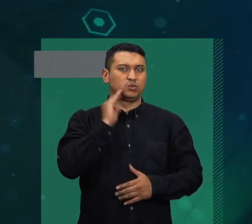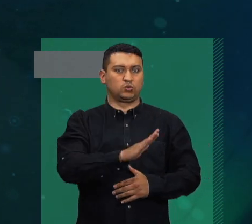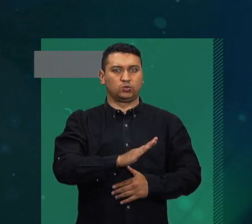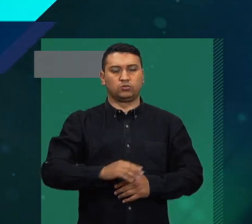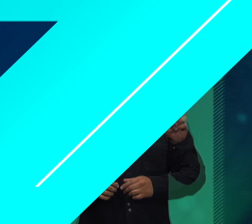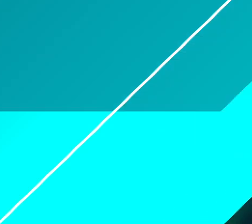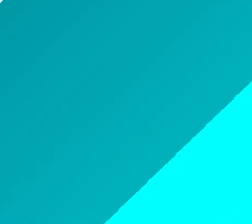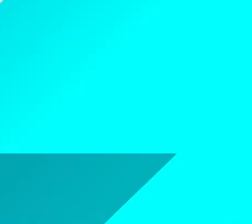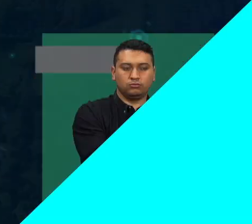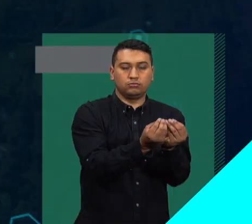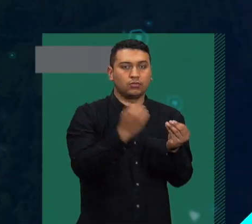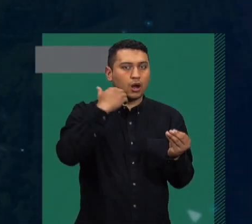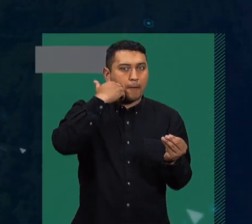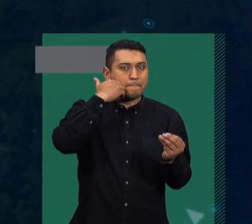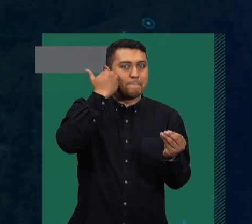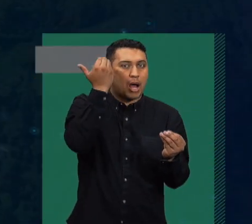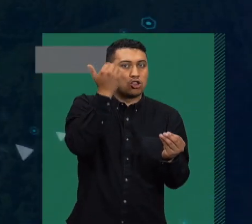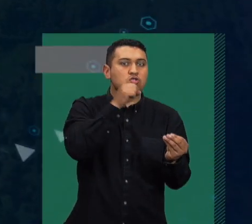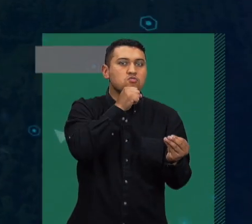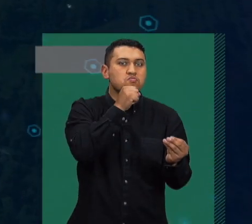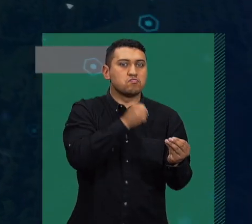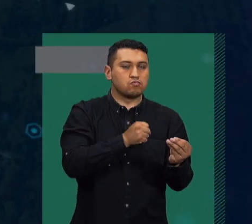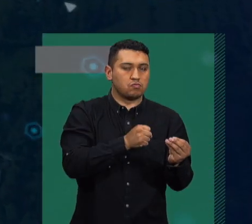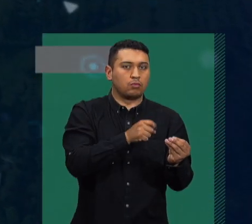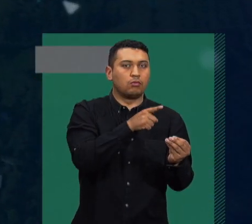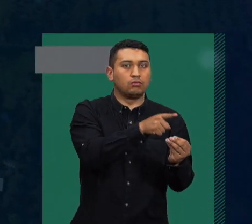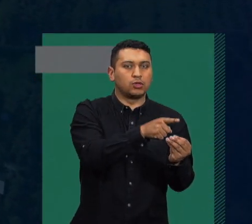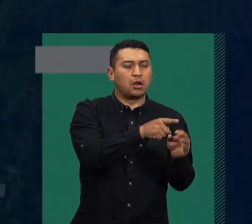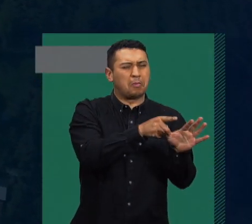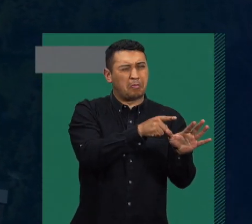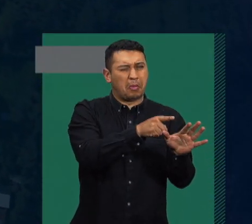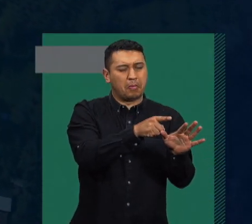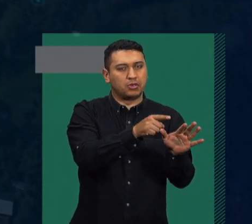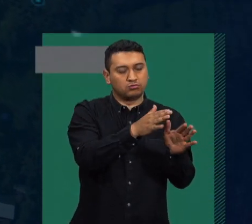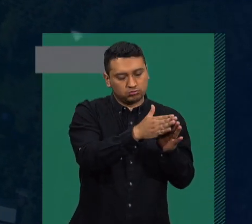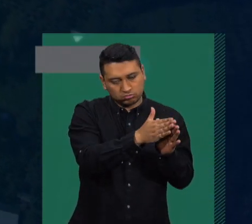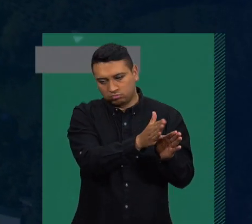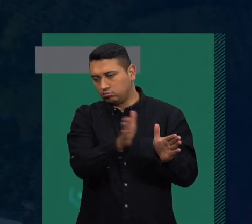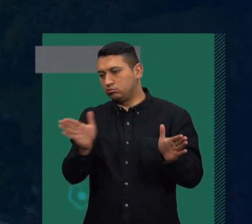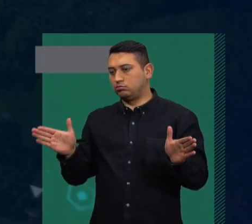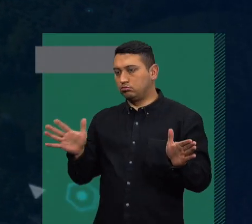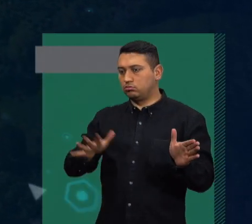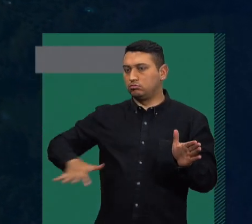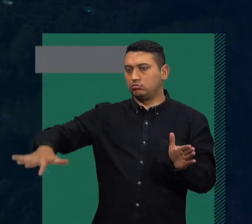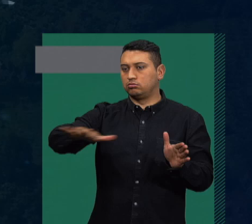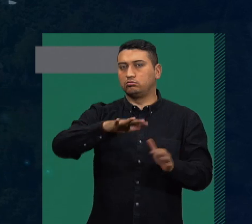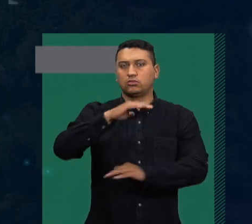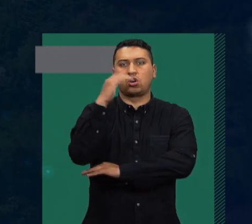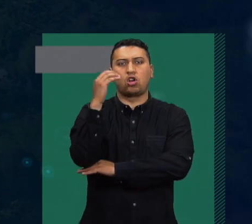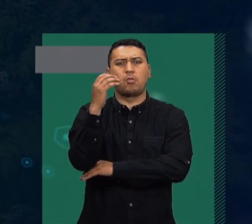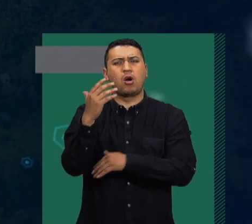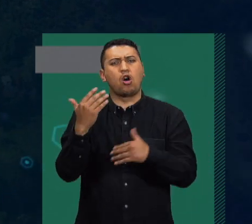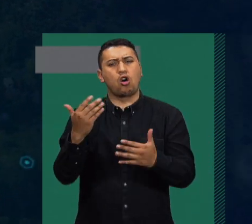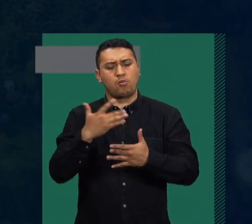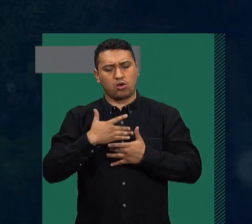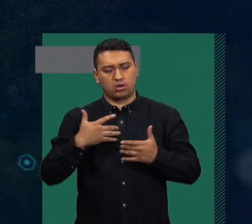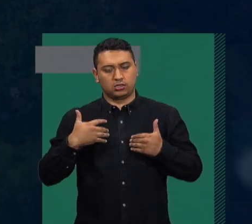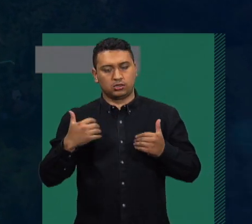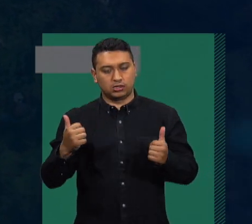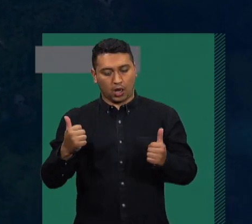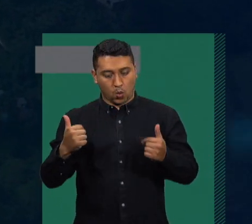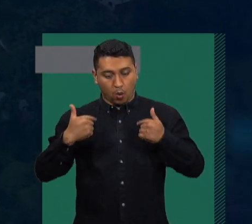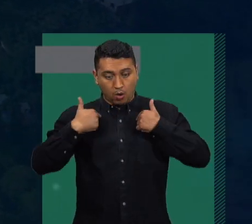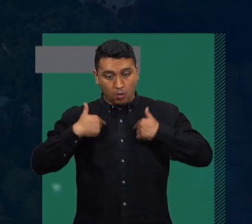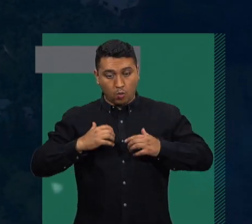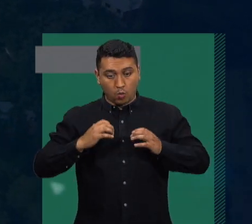experiencia profesional. Ampliémoslo a todos los colombianos para hablar de salud mental. Y cuénteme, ¿cómo ve usted los efectos de la cuarentena en la